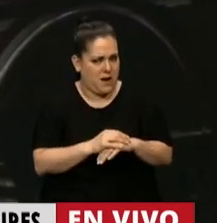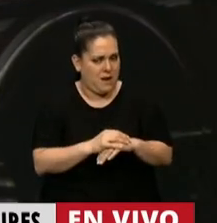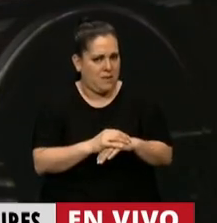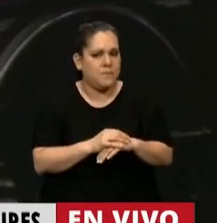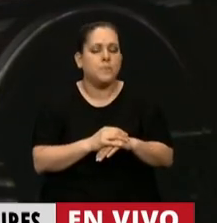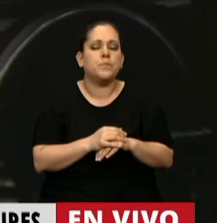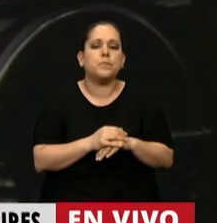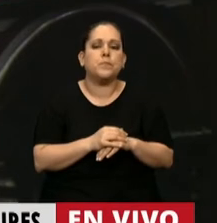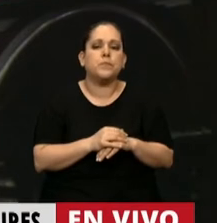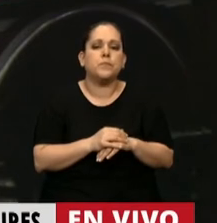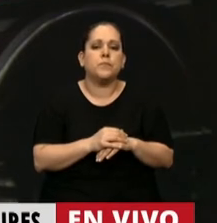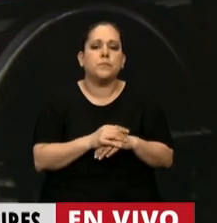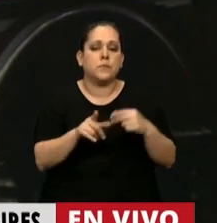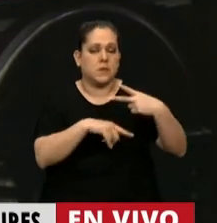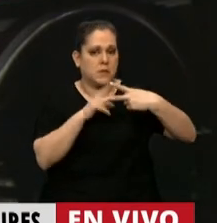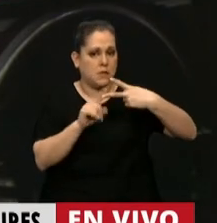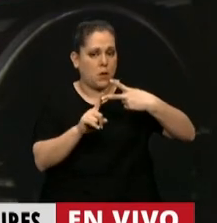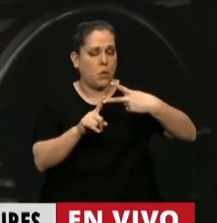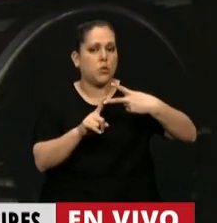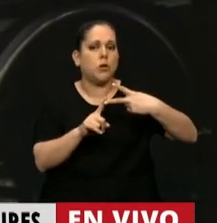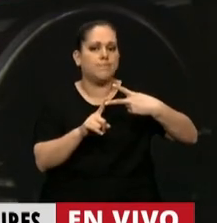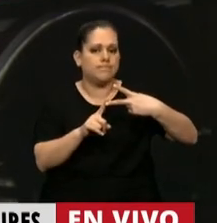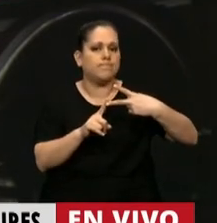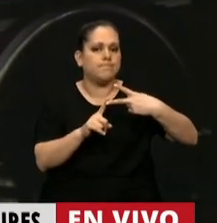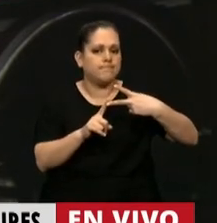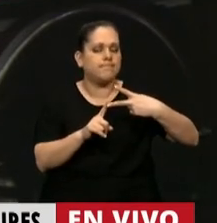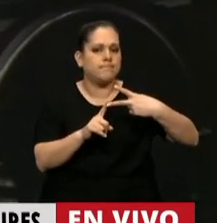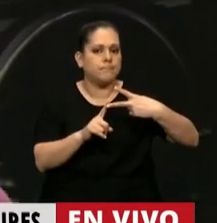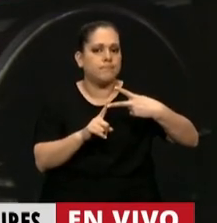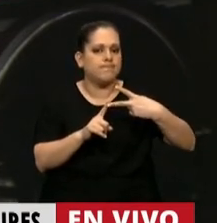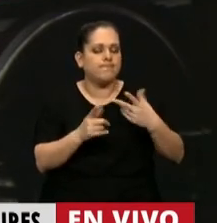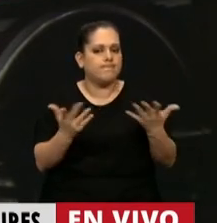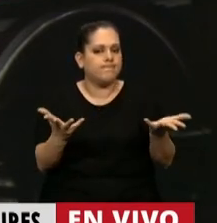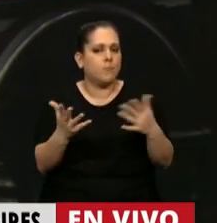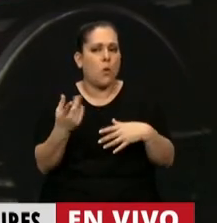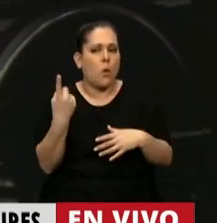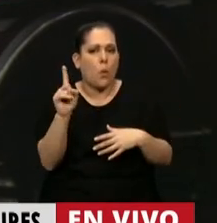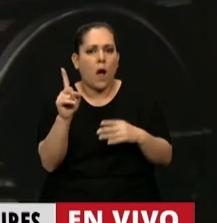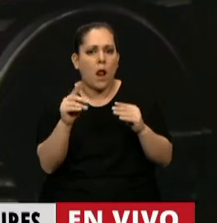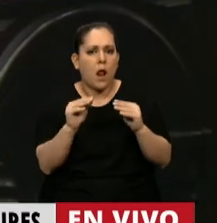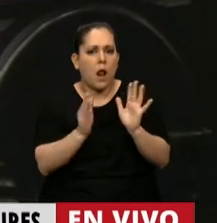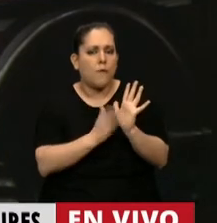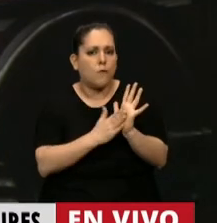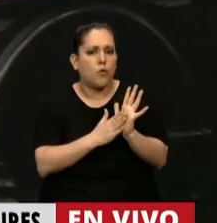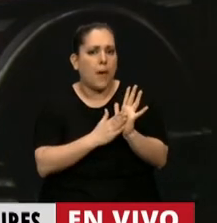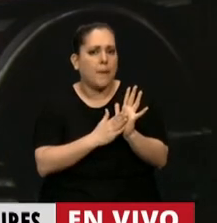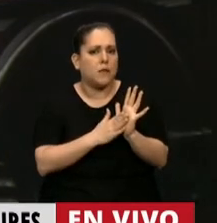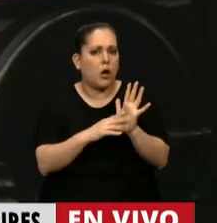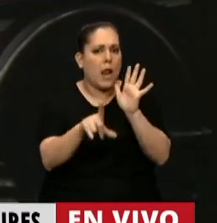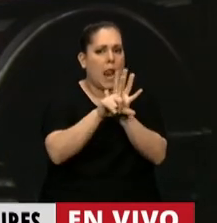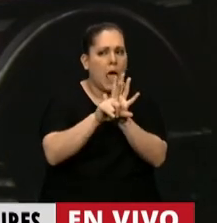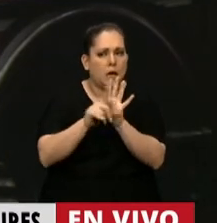áreas. Por otro lado, no encontramos cuál es el fundamento para incorporar al texto de la ley